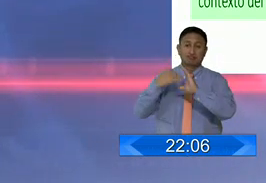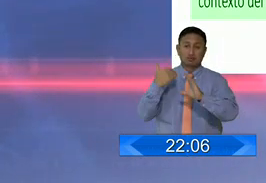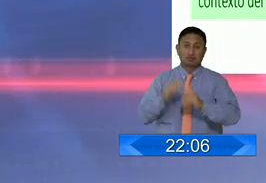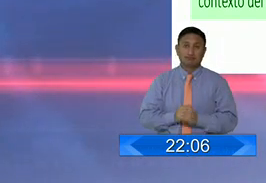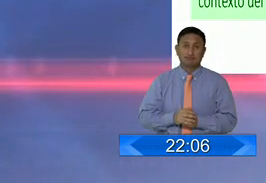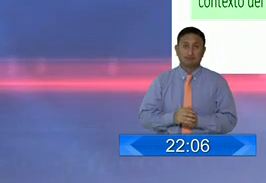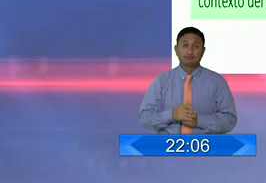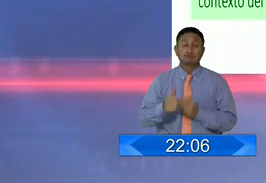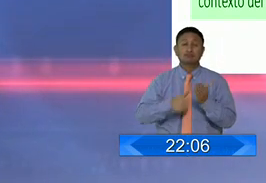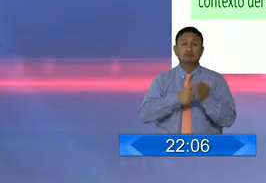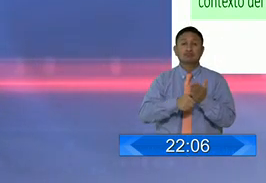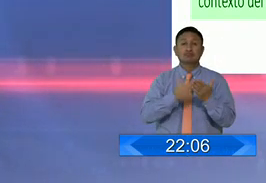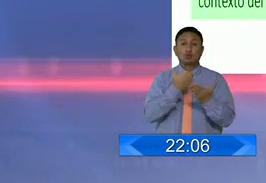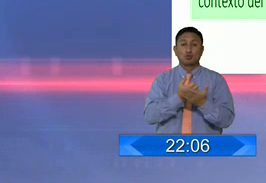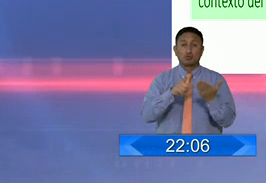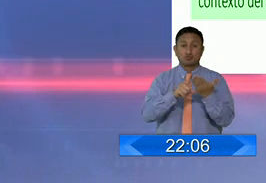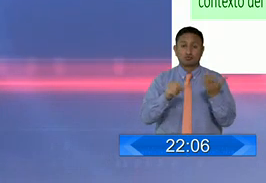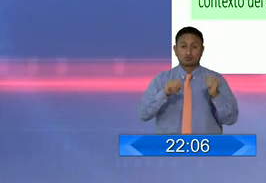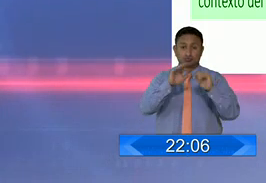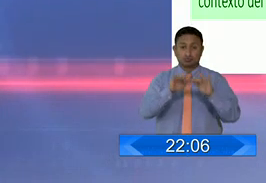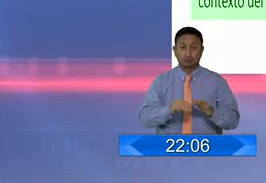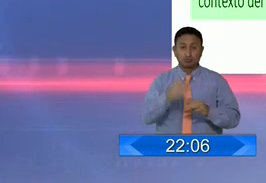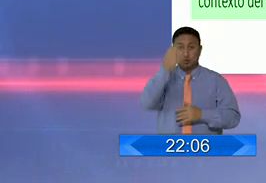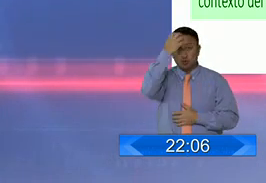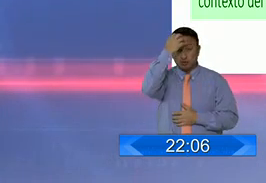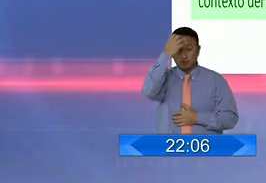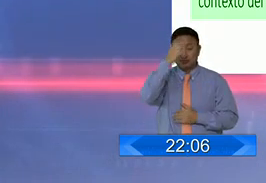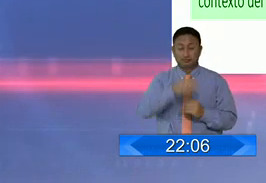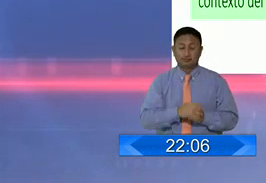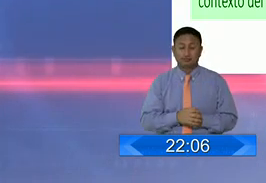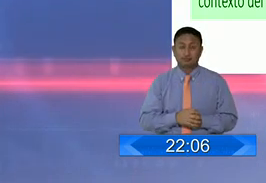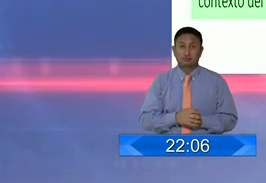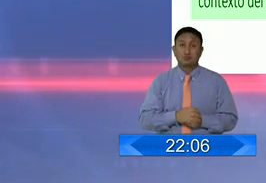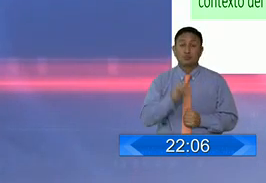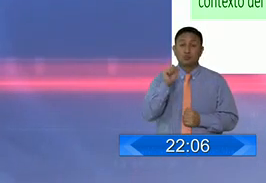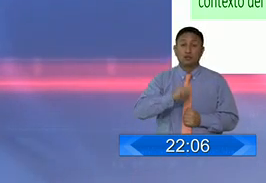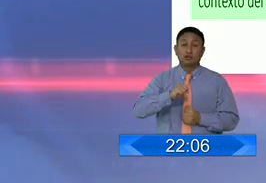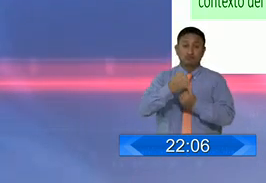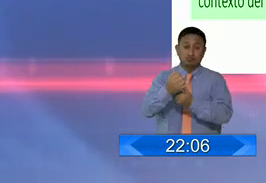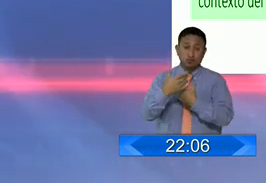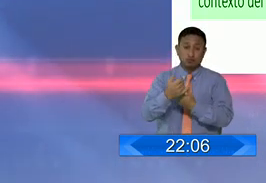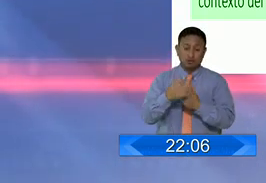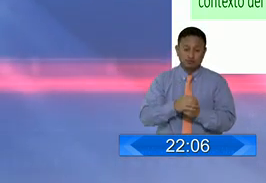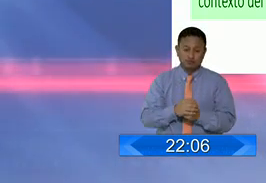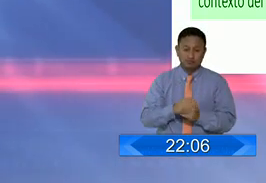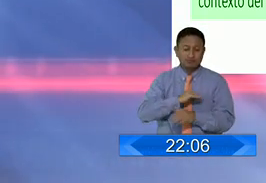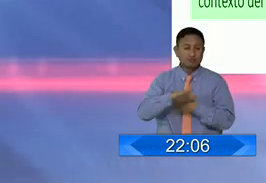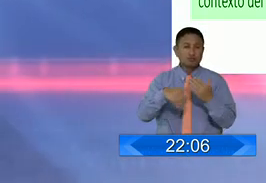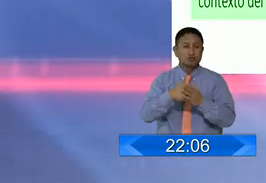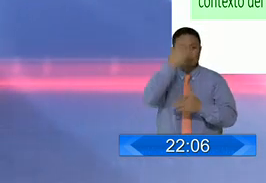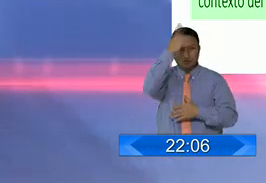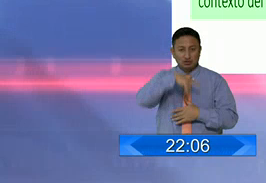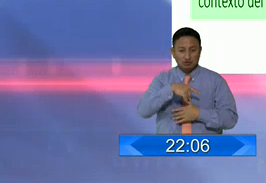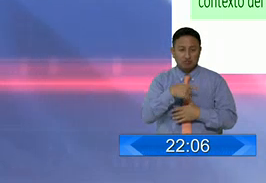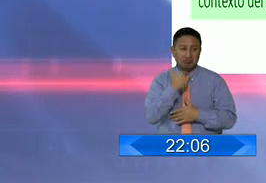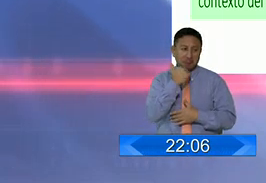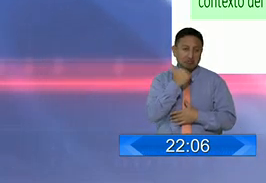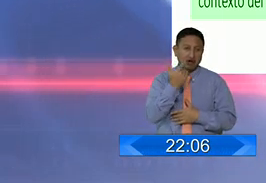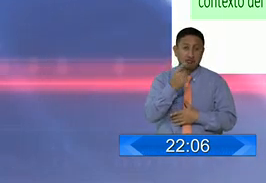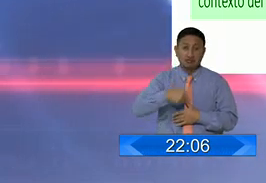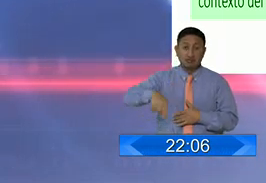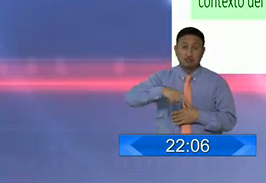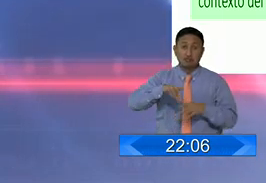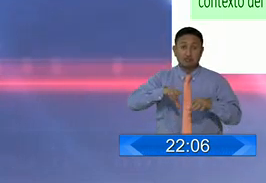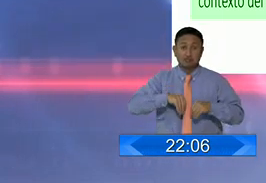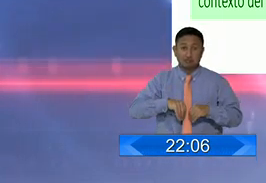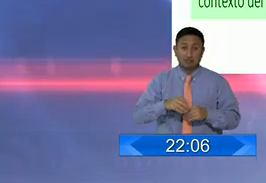intermedio el ministro de Economía y secretario de Educación Superior para que informen todas las decisiones, actos o medidas adoptadas